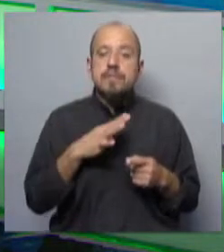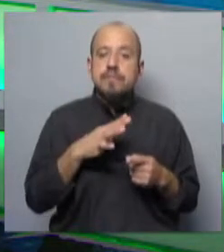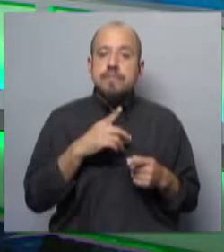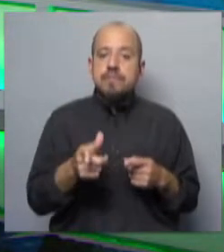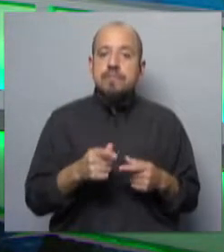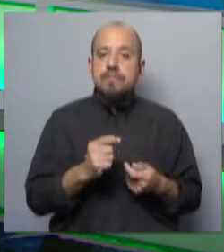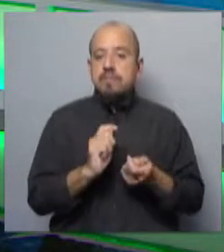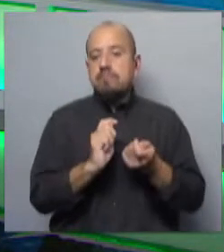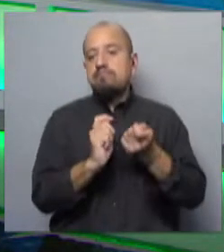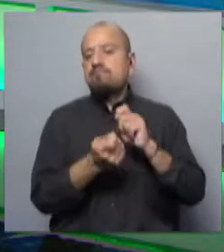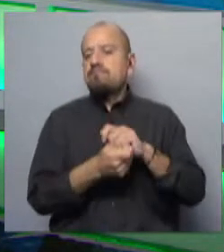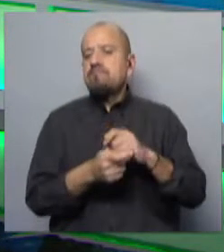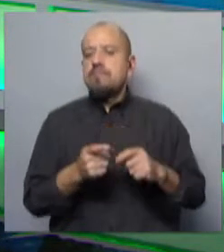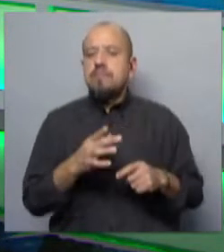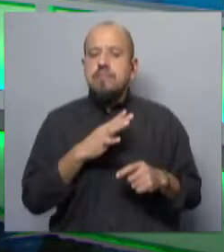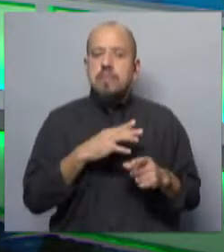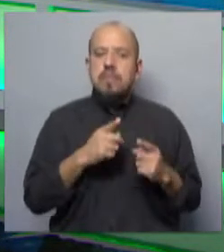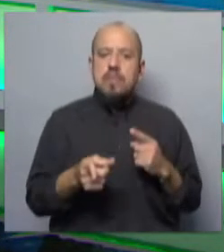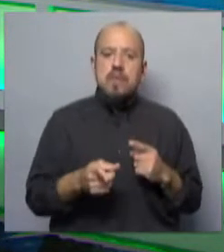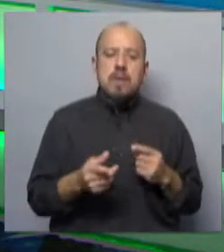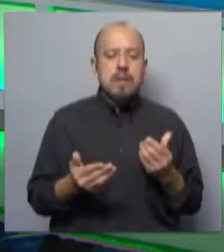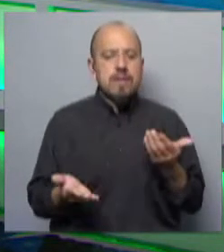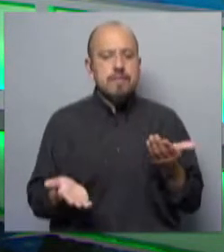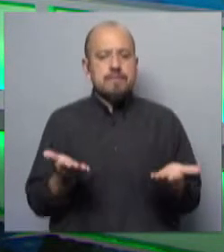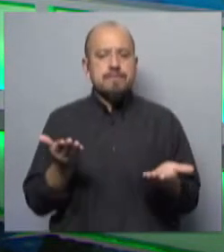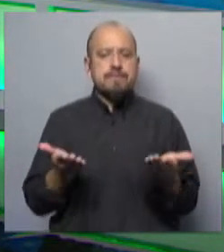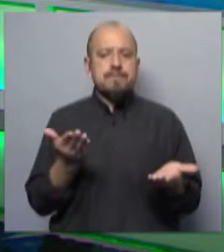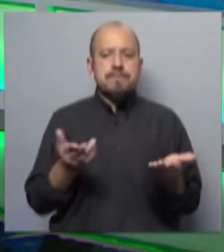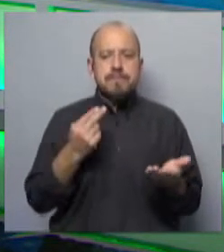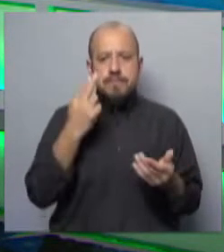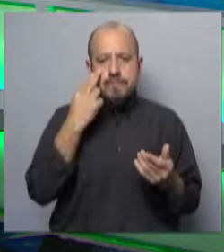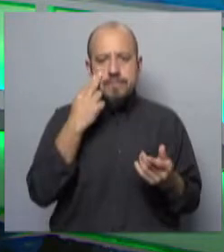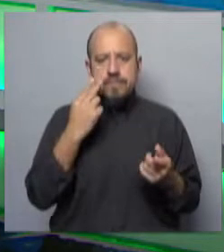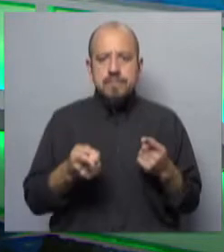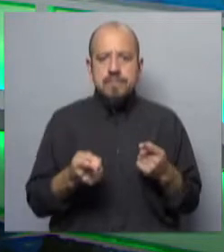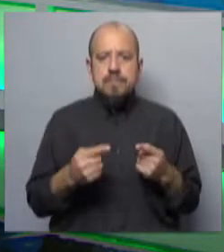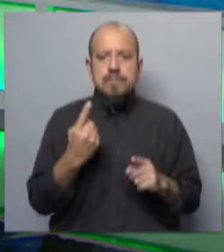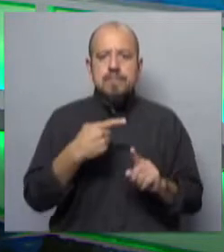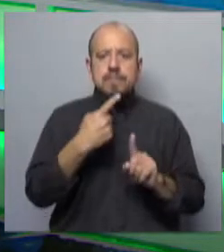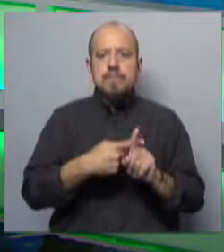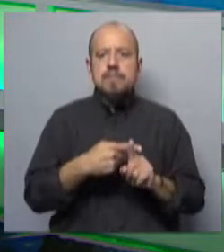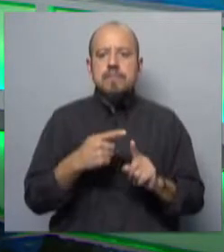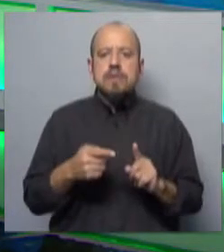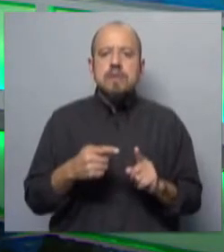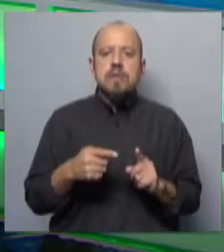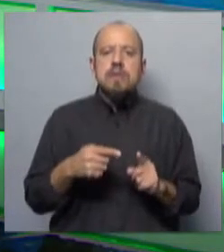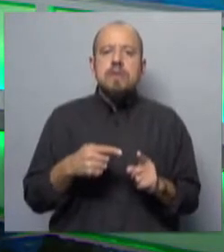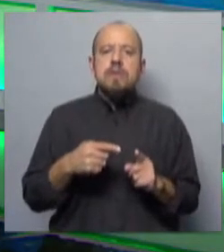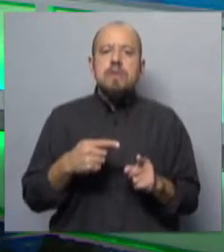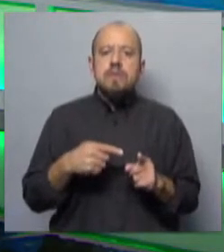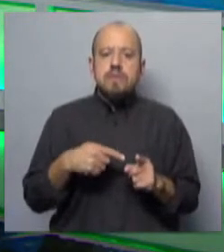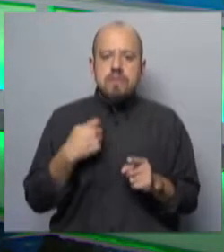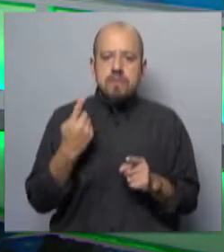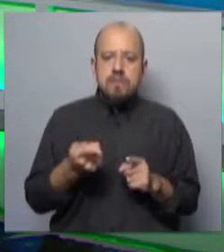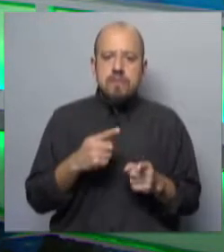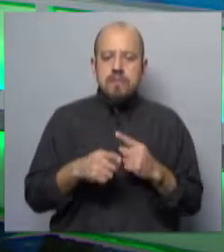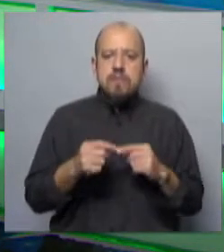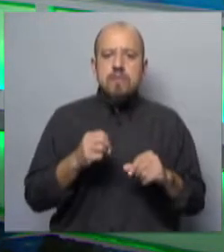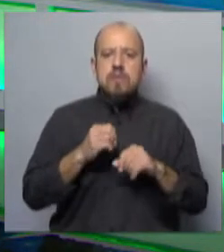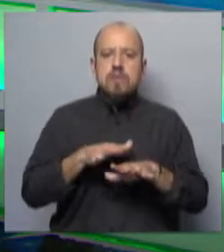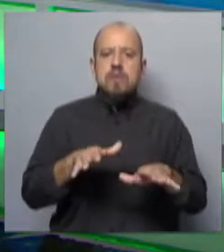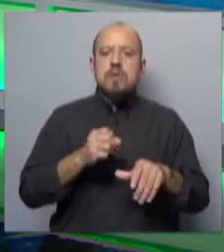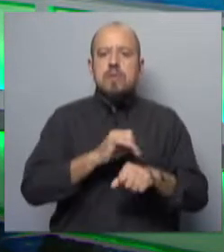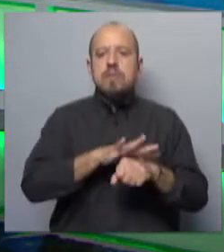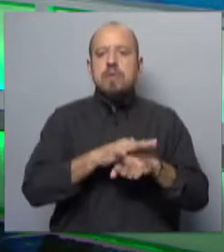ido cambiando, es decir, tenemos estabilidades, los principales problemas no cambian de un mes a otro, de un año a otro, salvo, por ejemplo, una pandemia